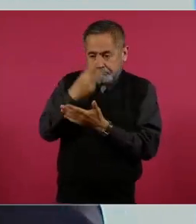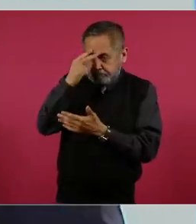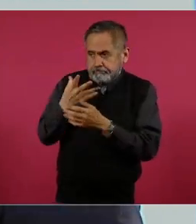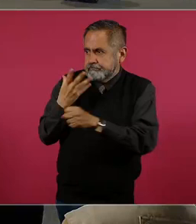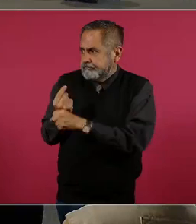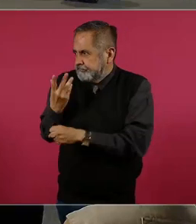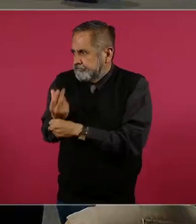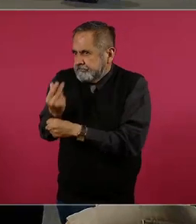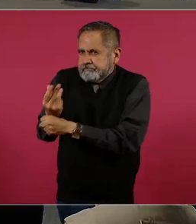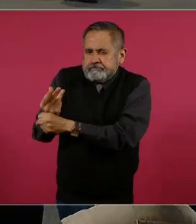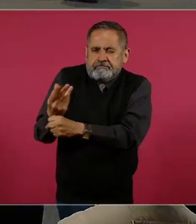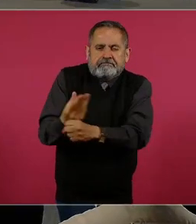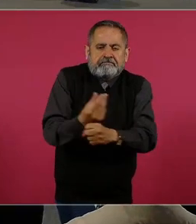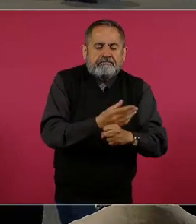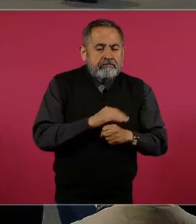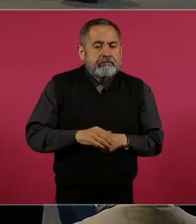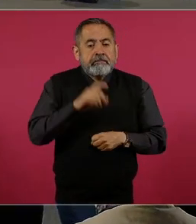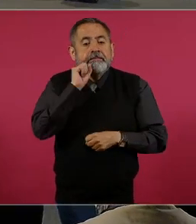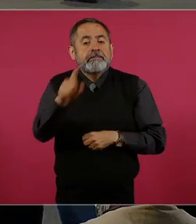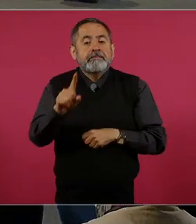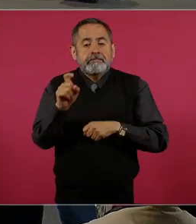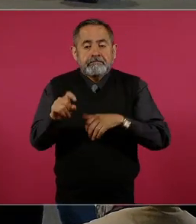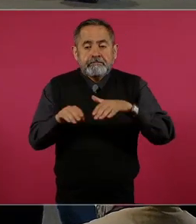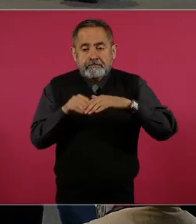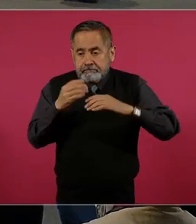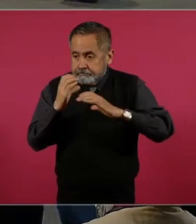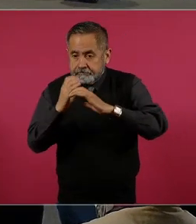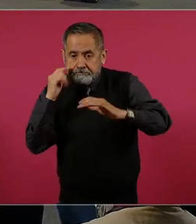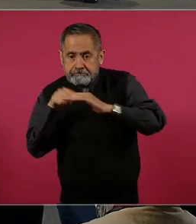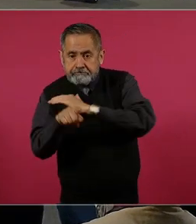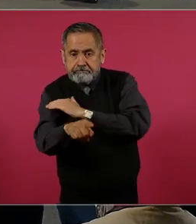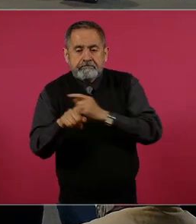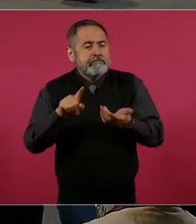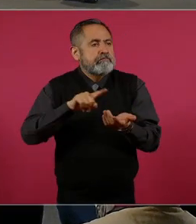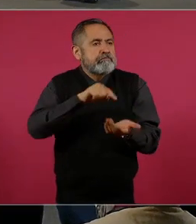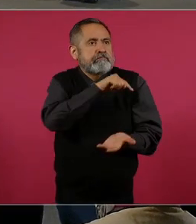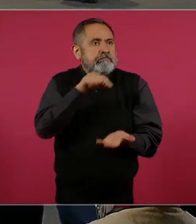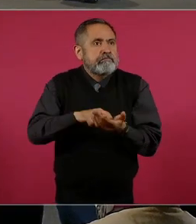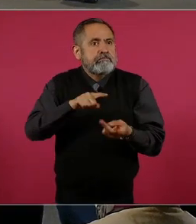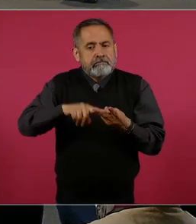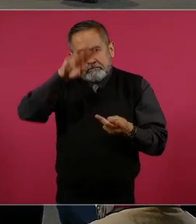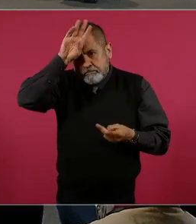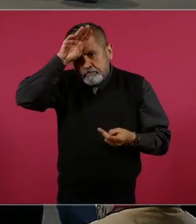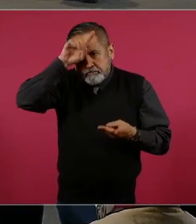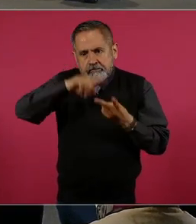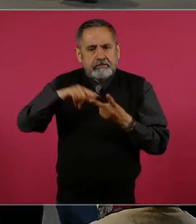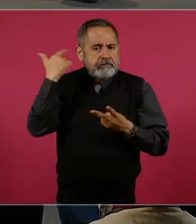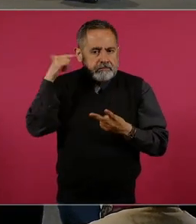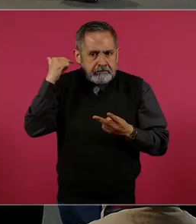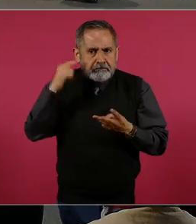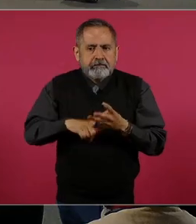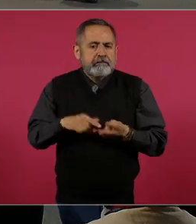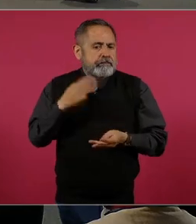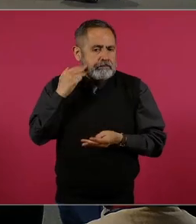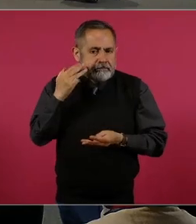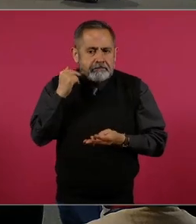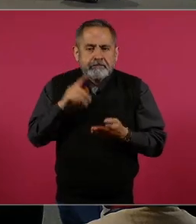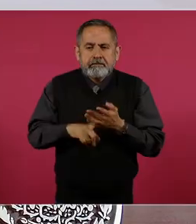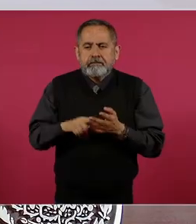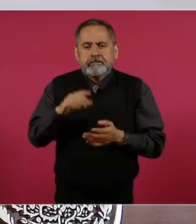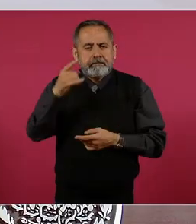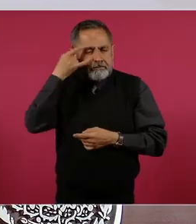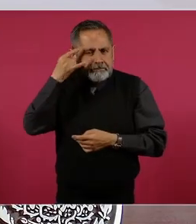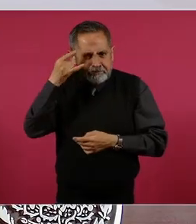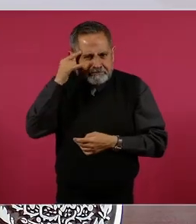proyectos hídricos, se hicieron acueductos para llevar agua a las ciudades de Monterrey y Guadalajara, Manzanillo y Expujil, en